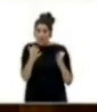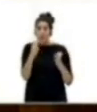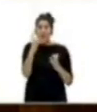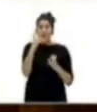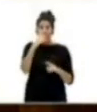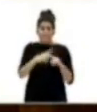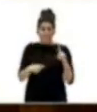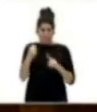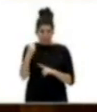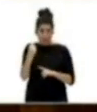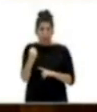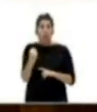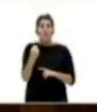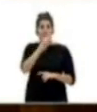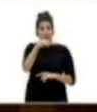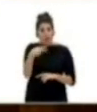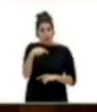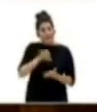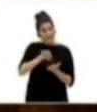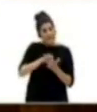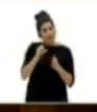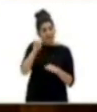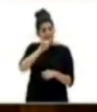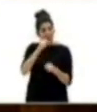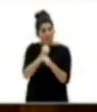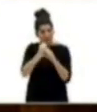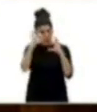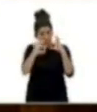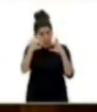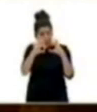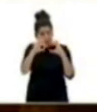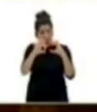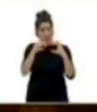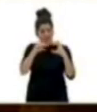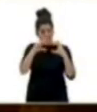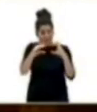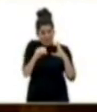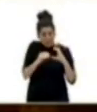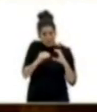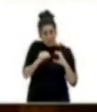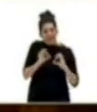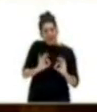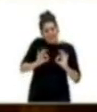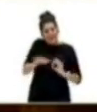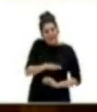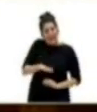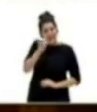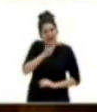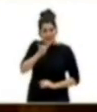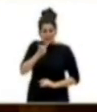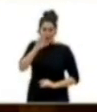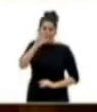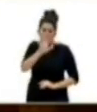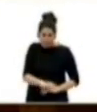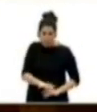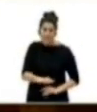de euros de subvención del servicio canario de empleo y que además se acoge a los beneficios de la zona especial canaria con una importante reducción